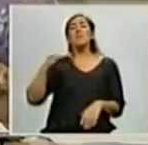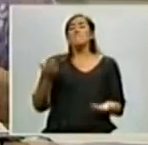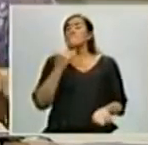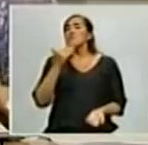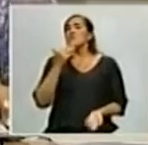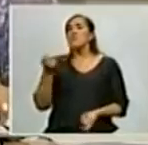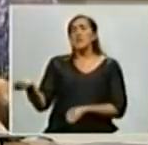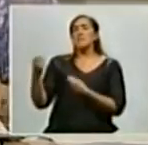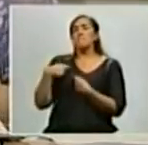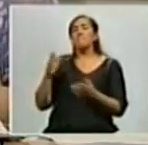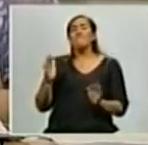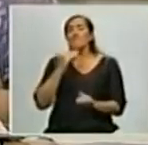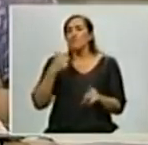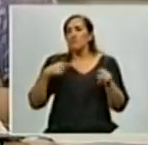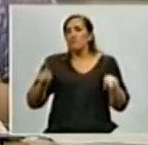never dado DJ, seguro. Bueno,